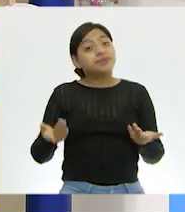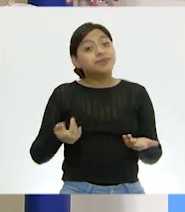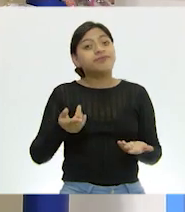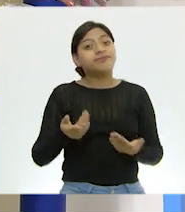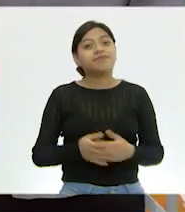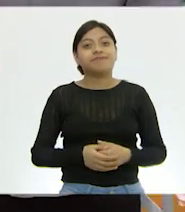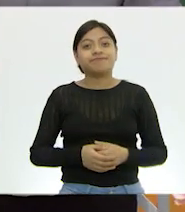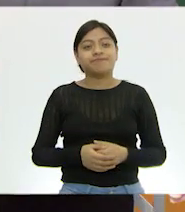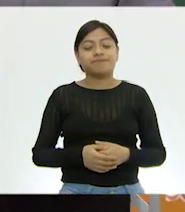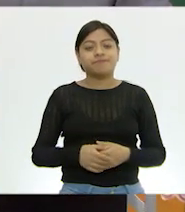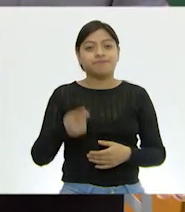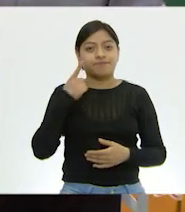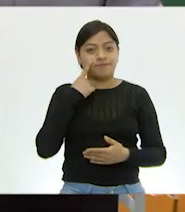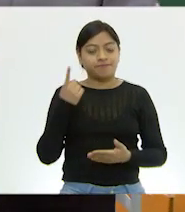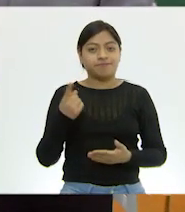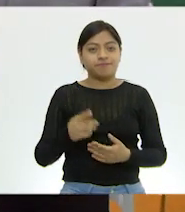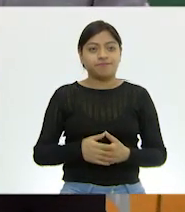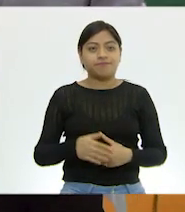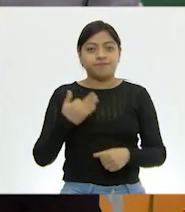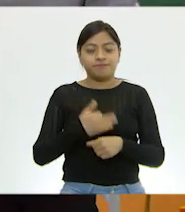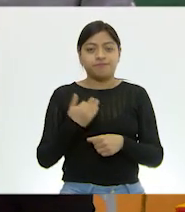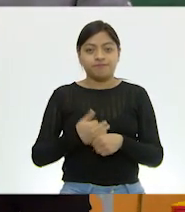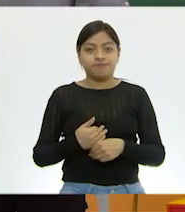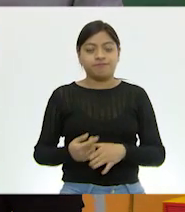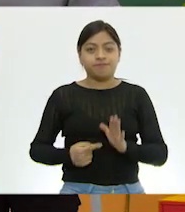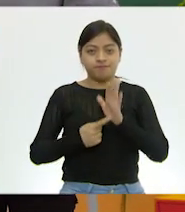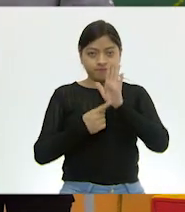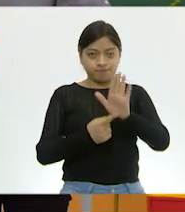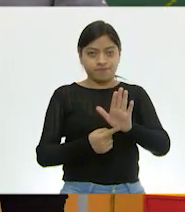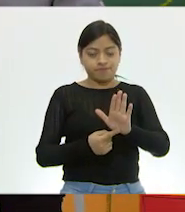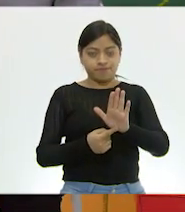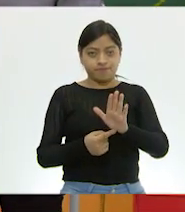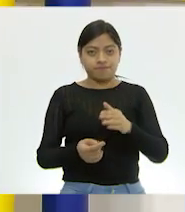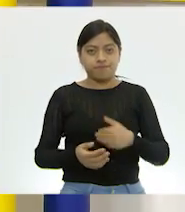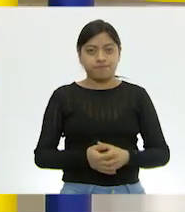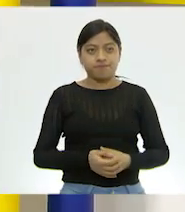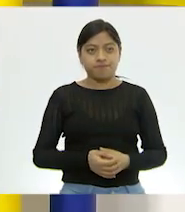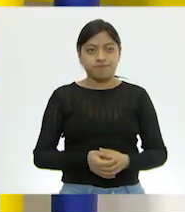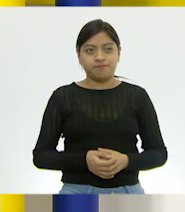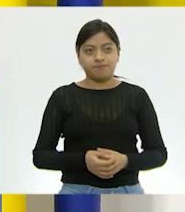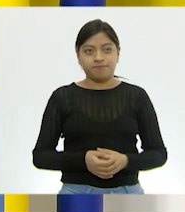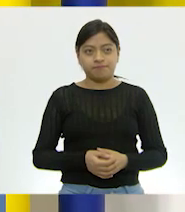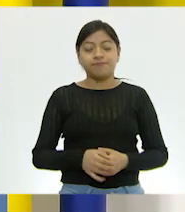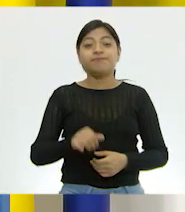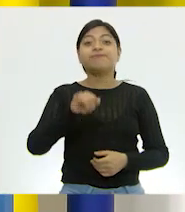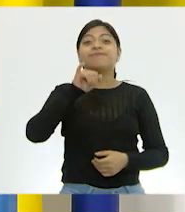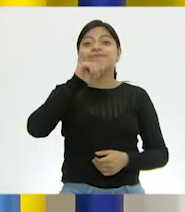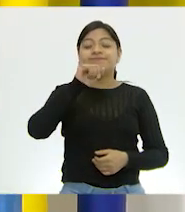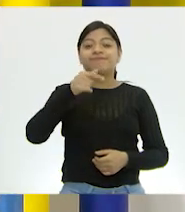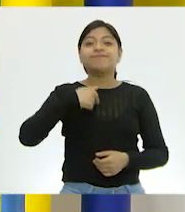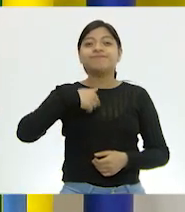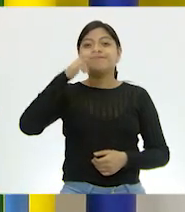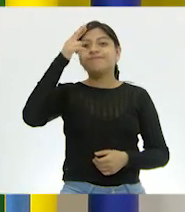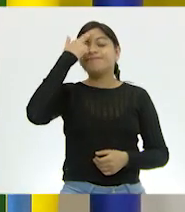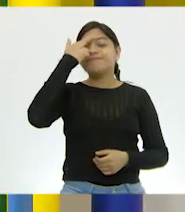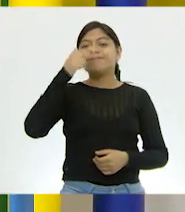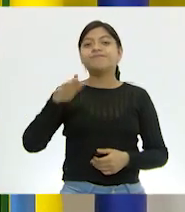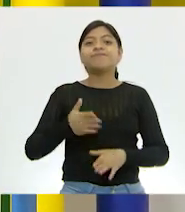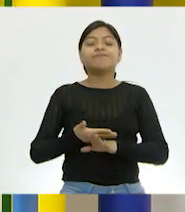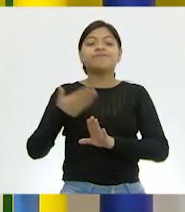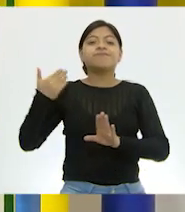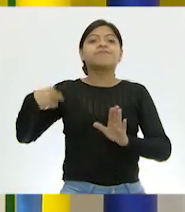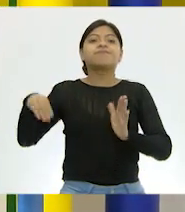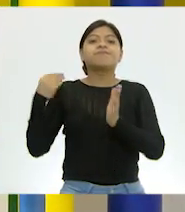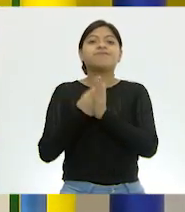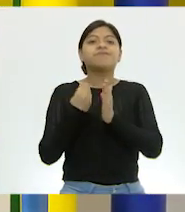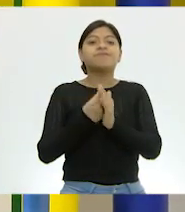si lo vemos con este pequeño modelo que tenemos de este lado? Sí, me recuerda mucho las clases que tomaba de actuación, ese modelo. ¿Sí? Para ver el